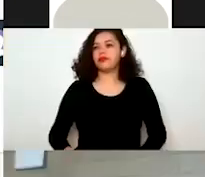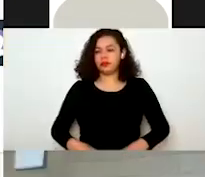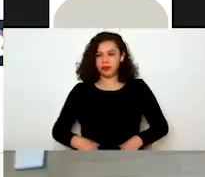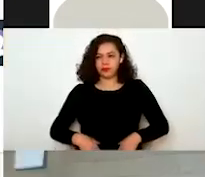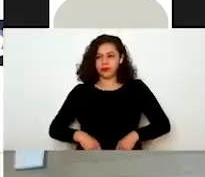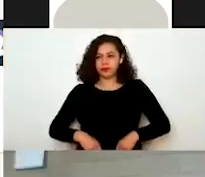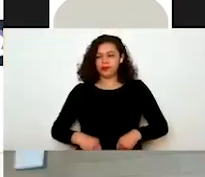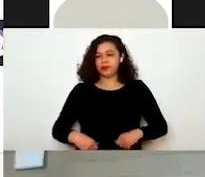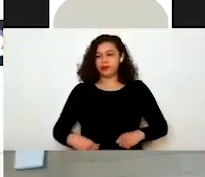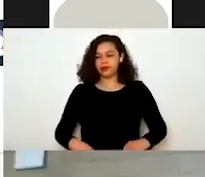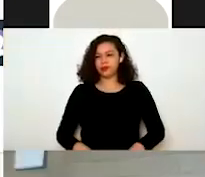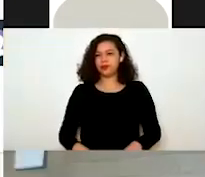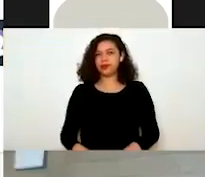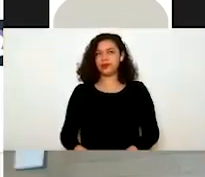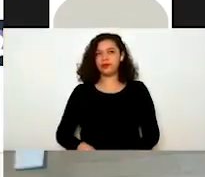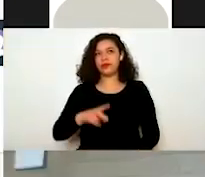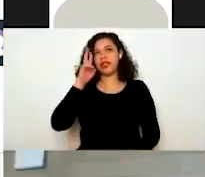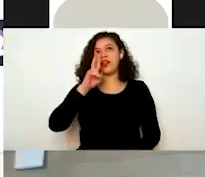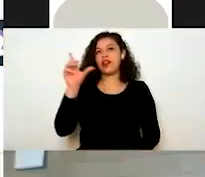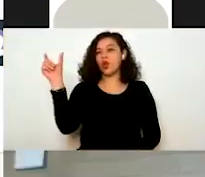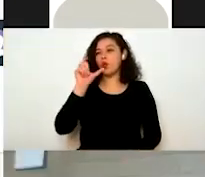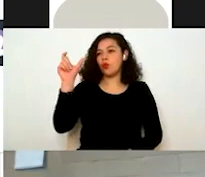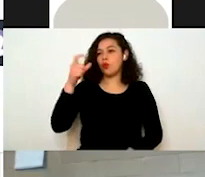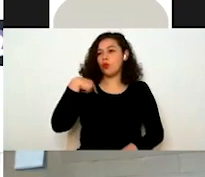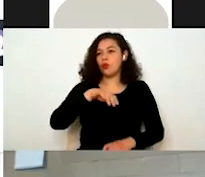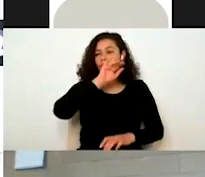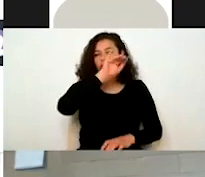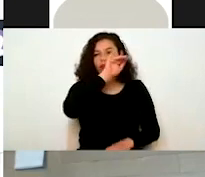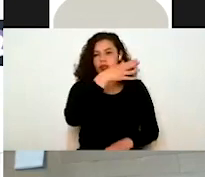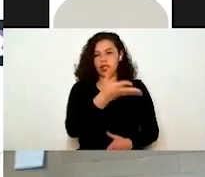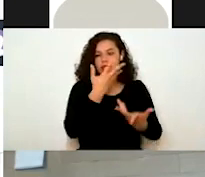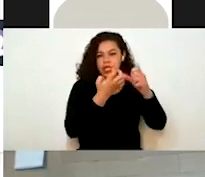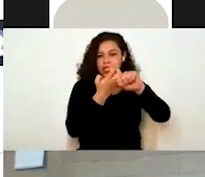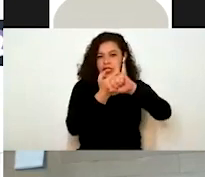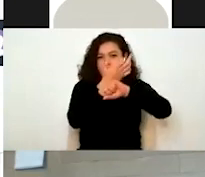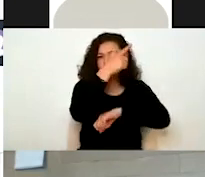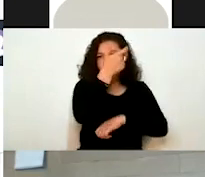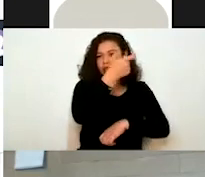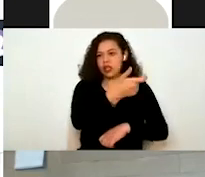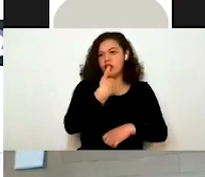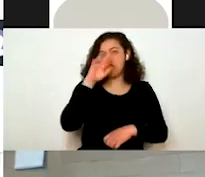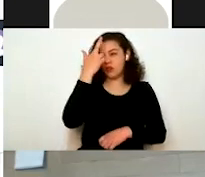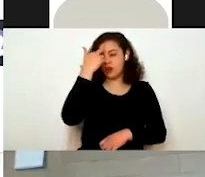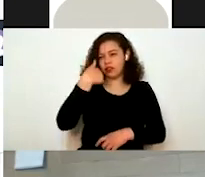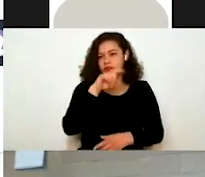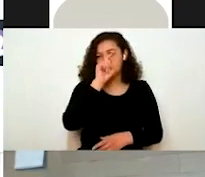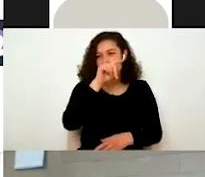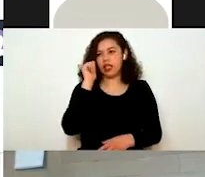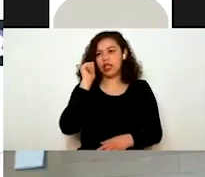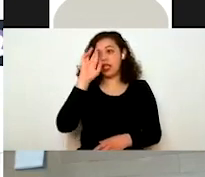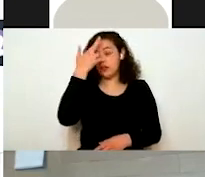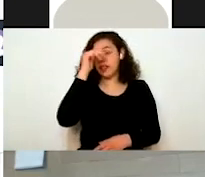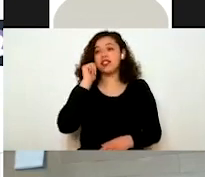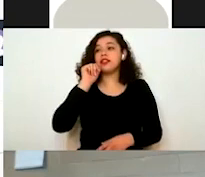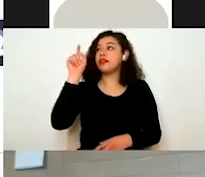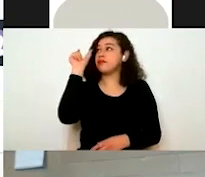etapa está nuestra solicitud. Aquí en esta solicitud de Estados Financieros, si yo le doy clic. Acuérdense que siempre tienen este botoncito aquí arriba.